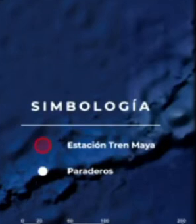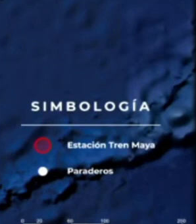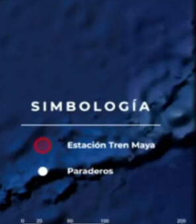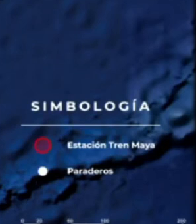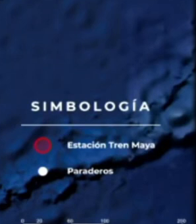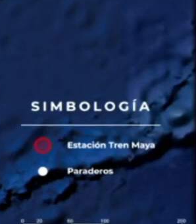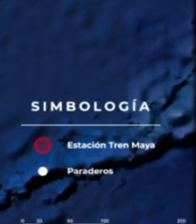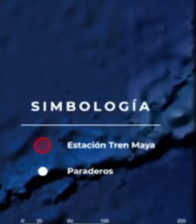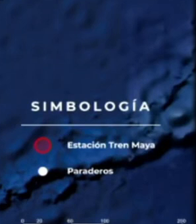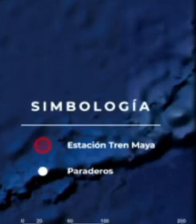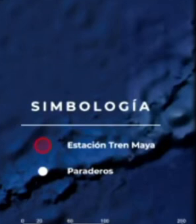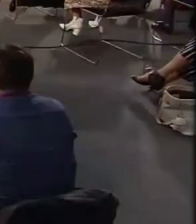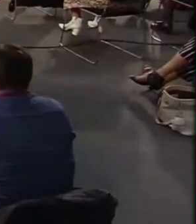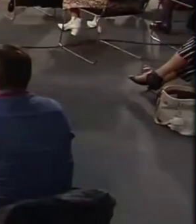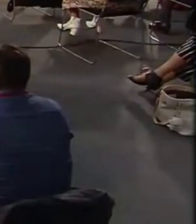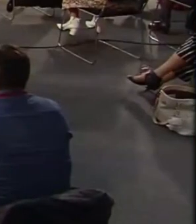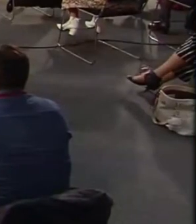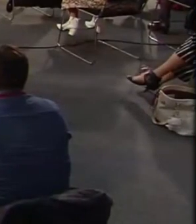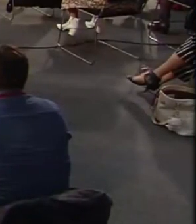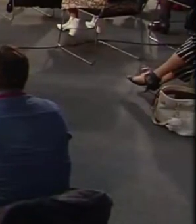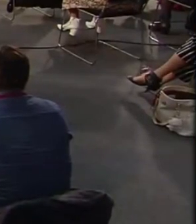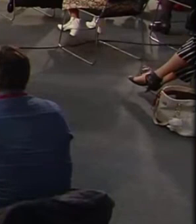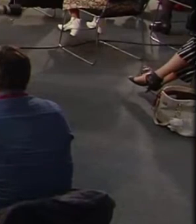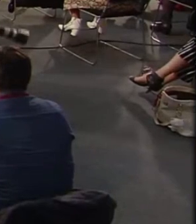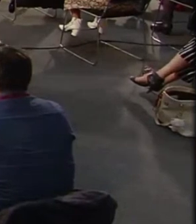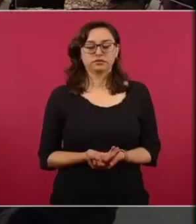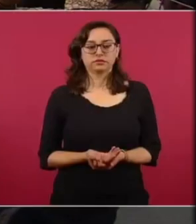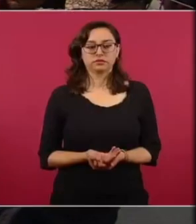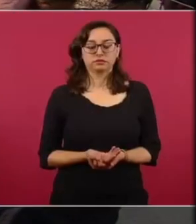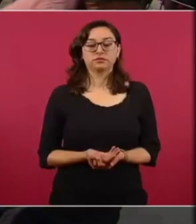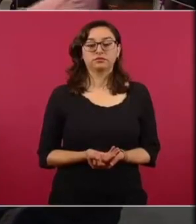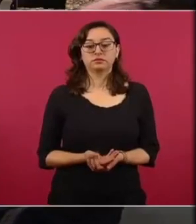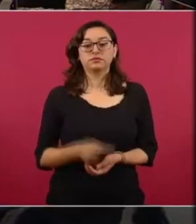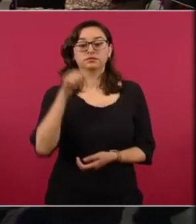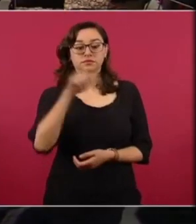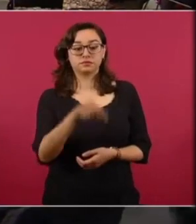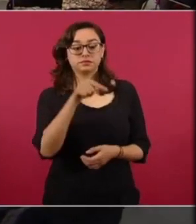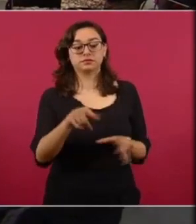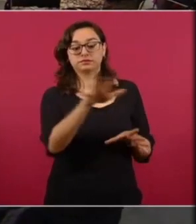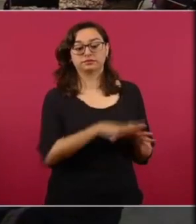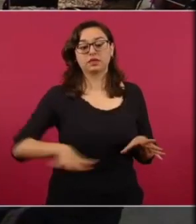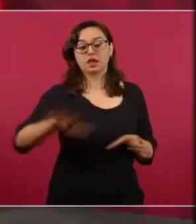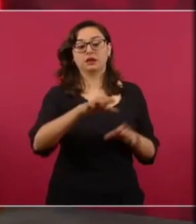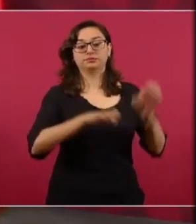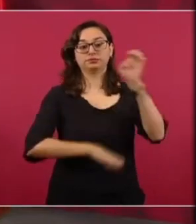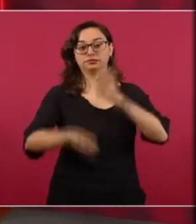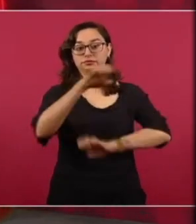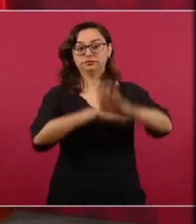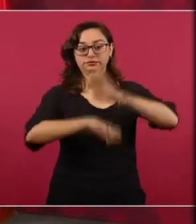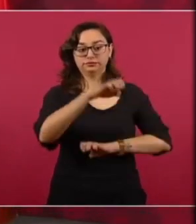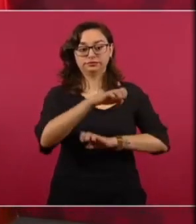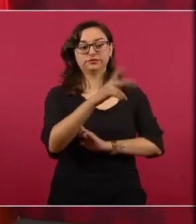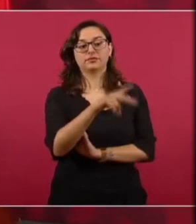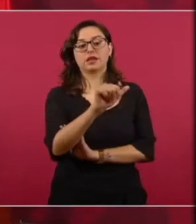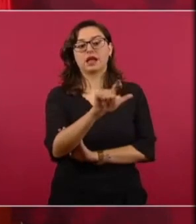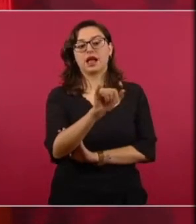está causando una catástrofe ecológica sí la empresa es Califa pero